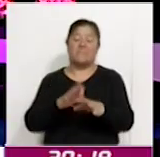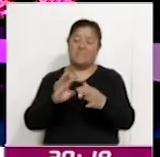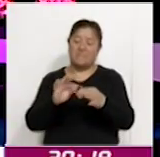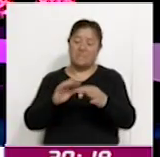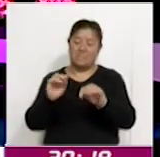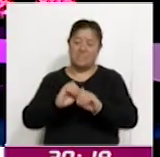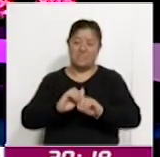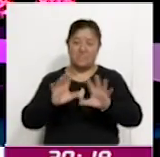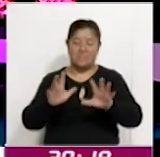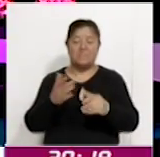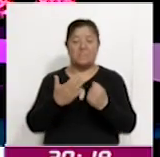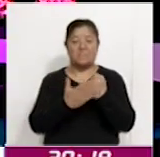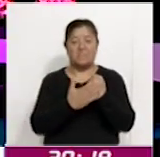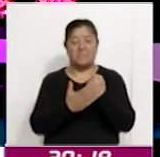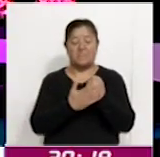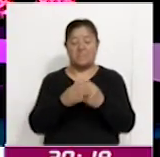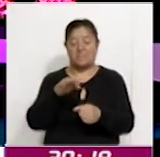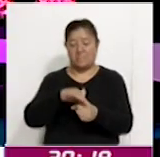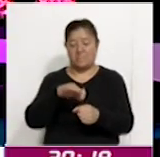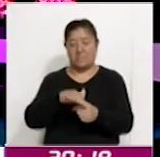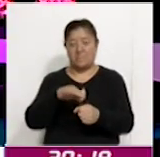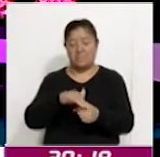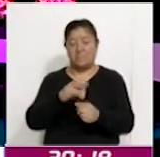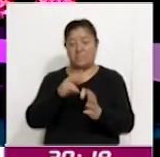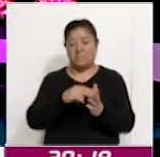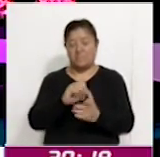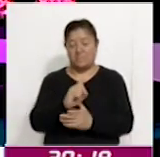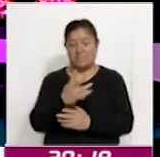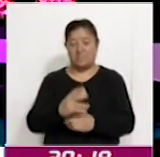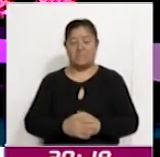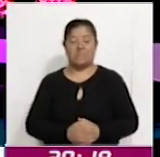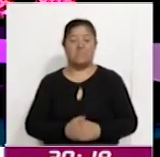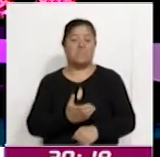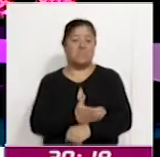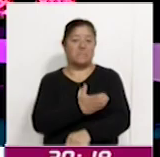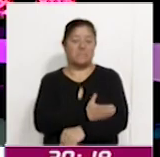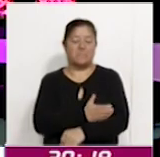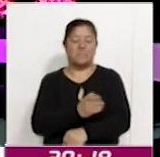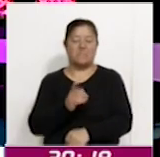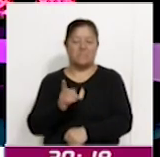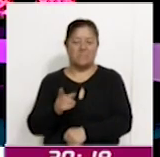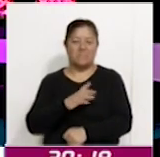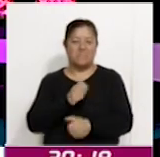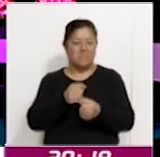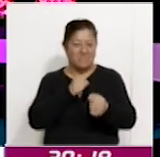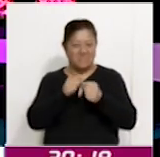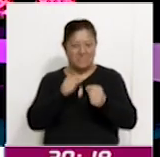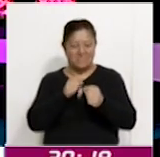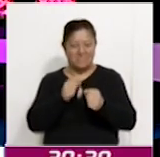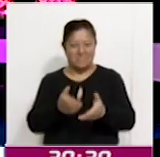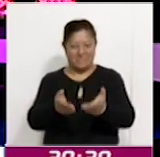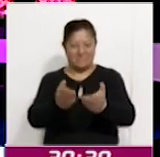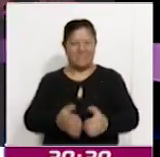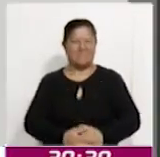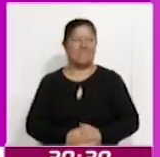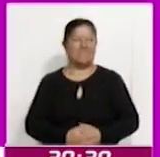jornada electoral extraordinaria dos mil veinticuatro. Y mi compañero Jesús Romero le realizó la siguiente entrevista.